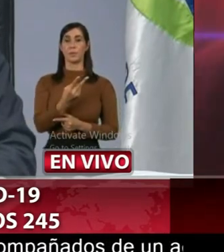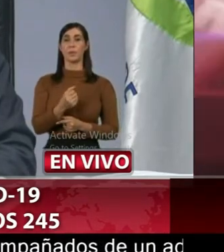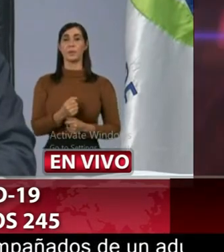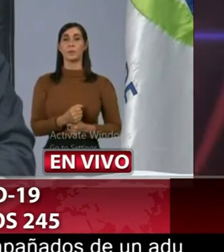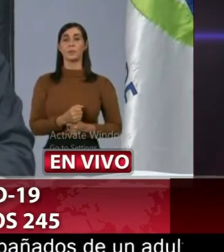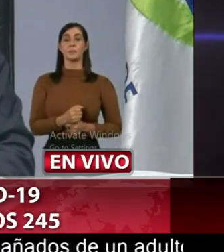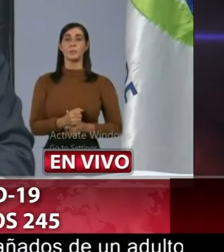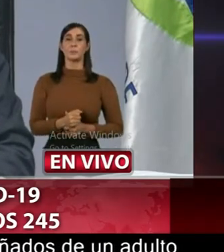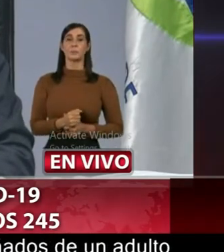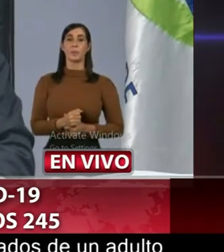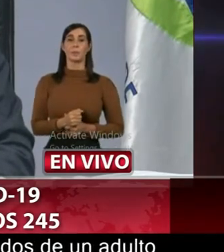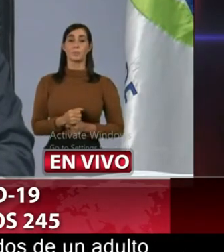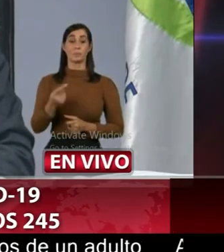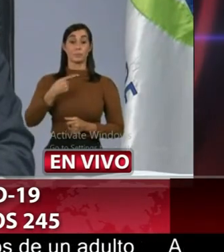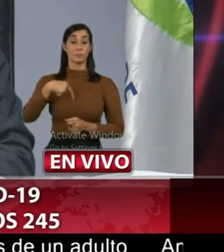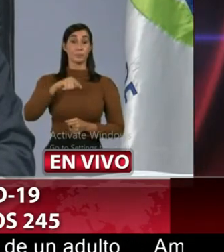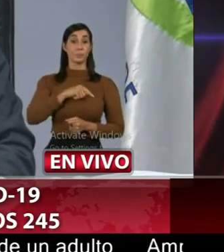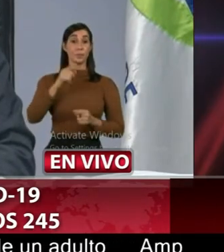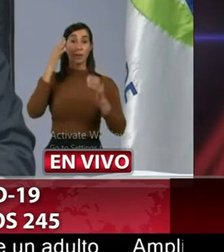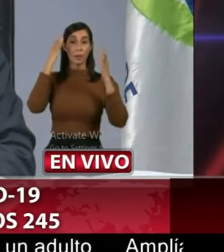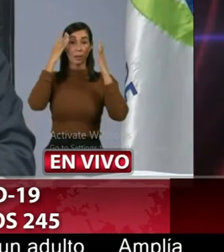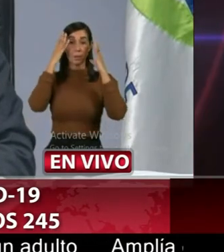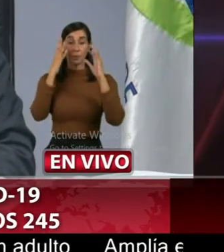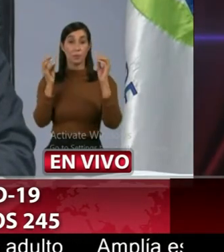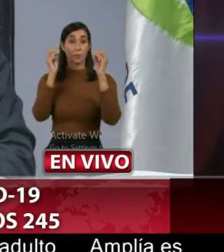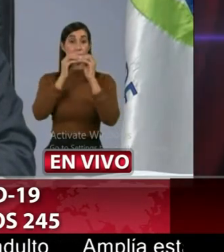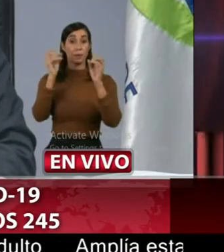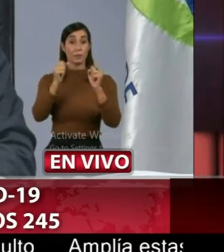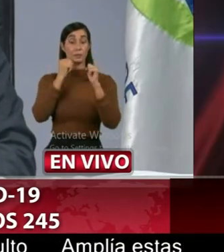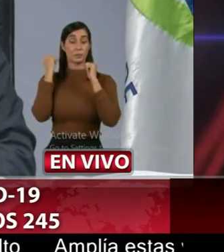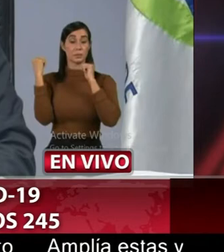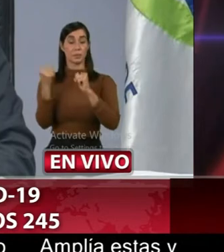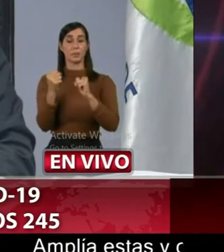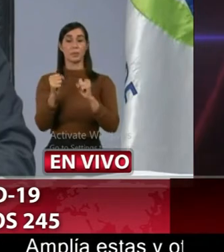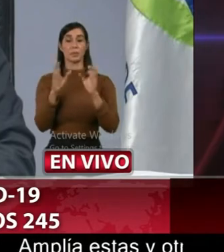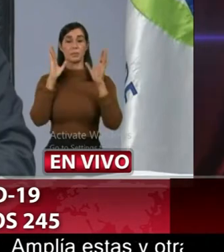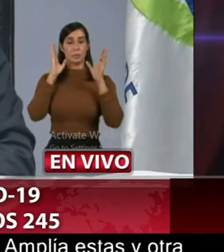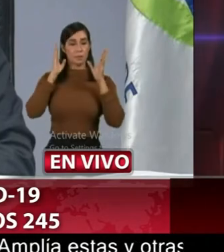nuestra mayor preocupación está justamente en la